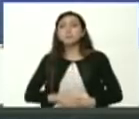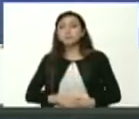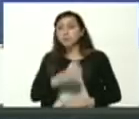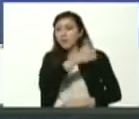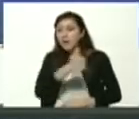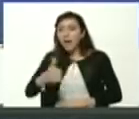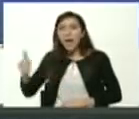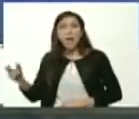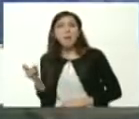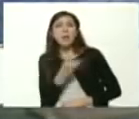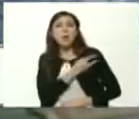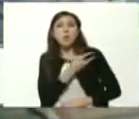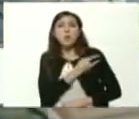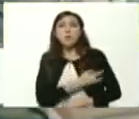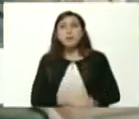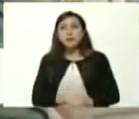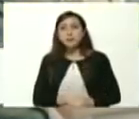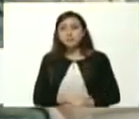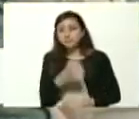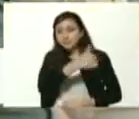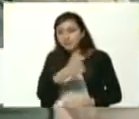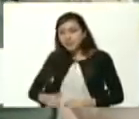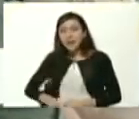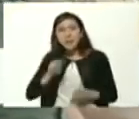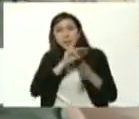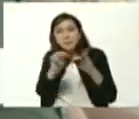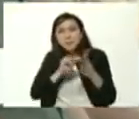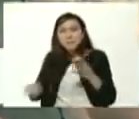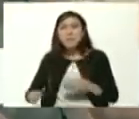universidad en cada carrera